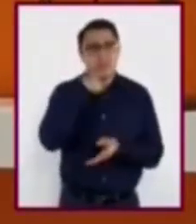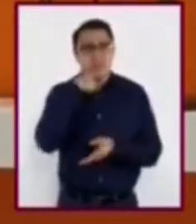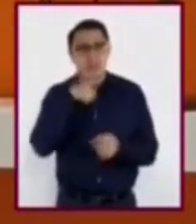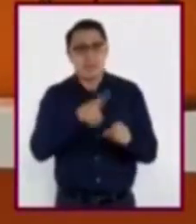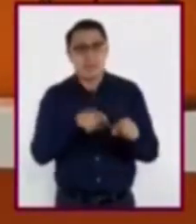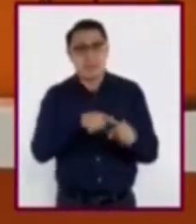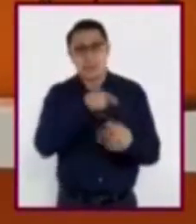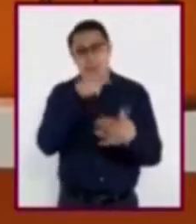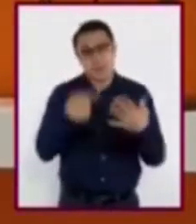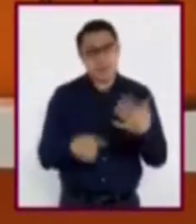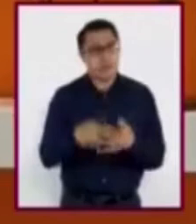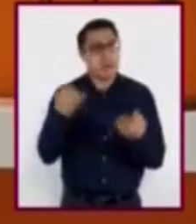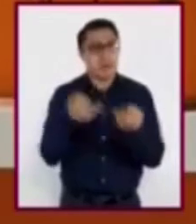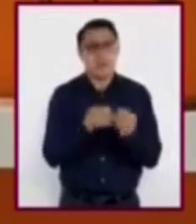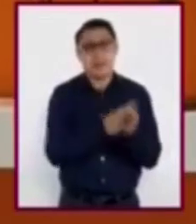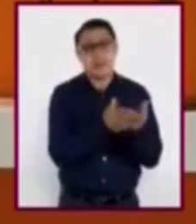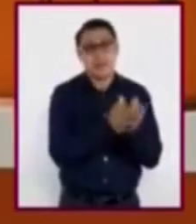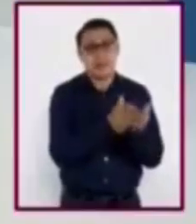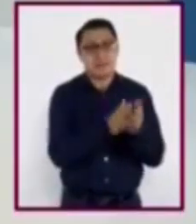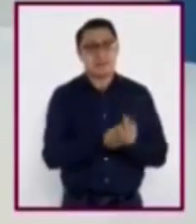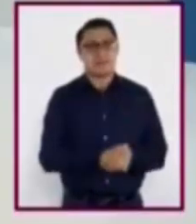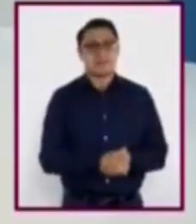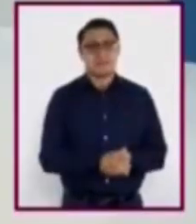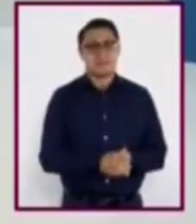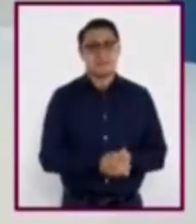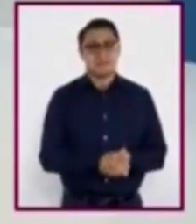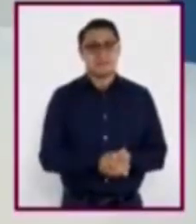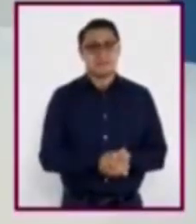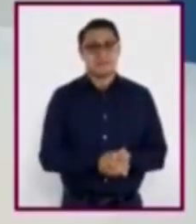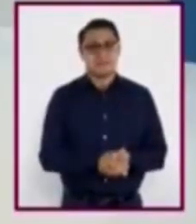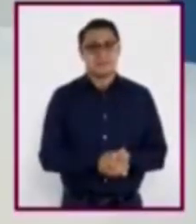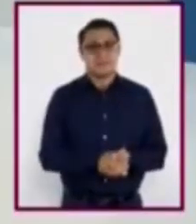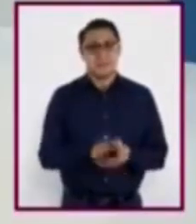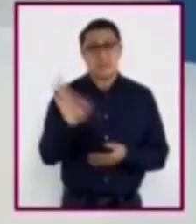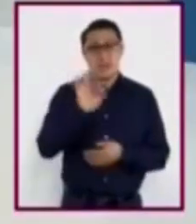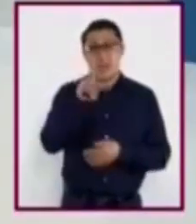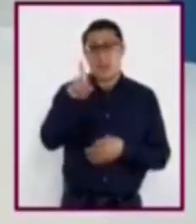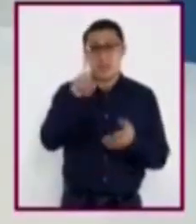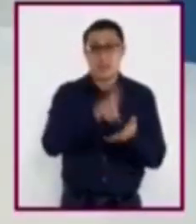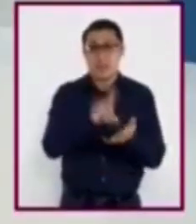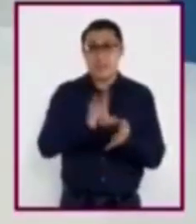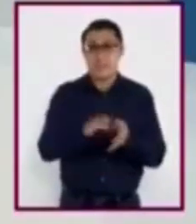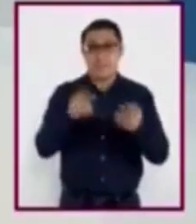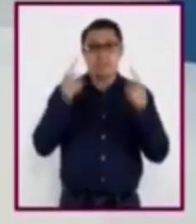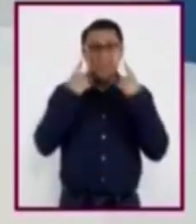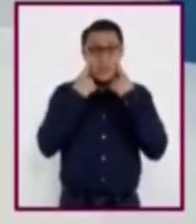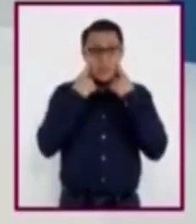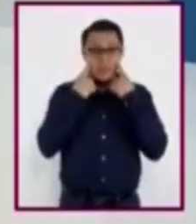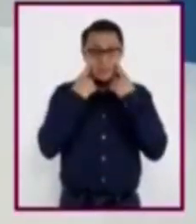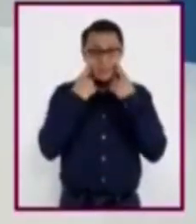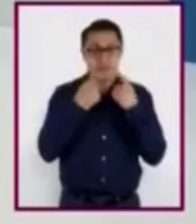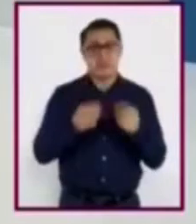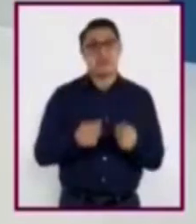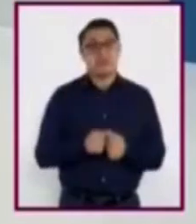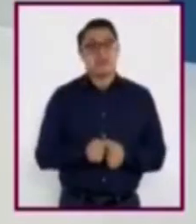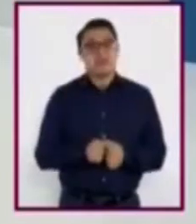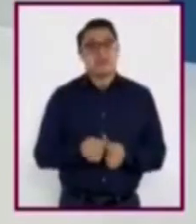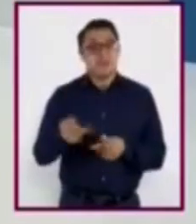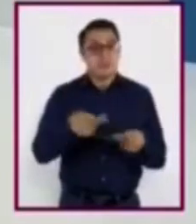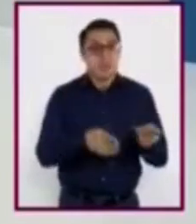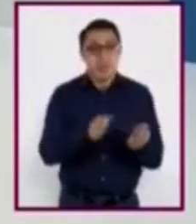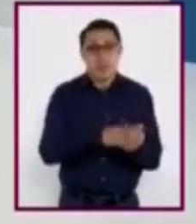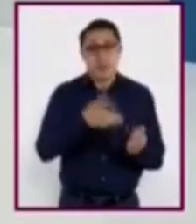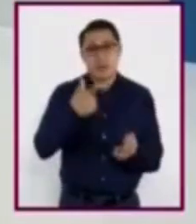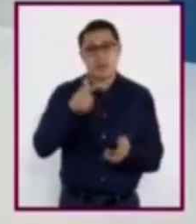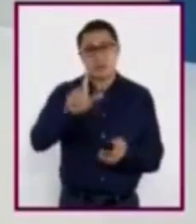colores, así como su libro de texto. Si tienen discapacidad visual, preparen sus hojas ledger, punzón